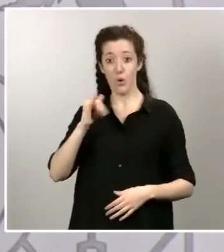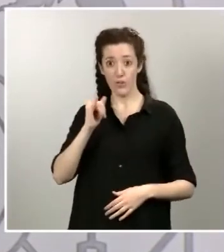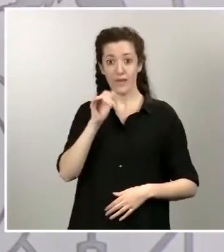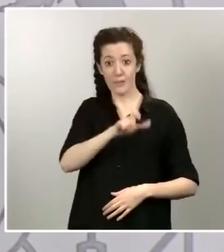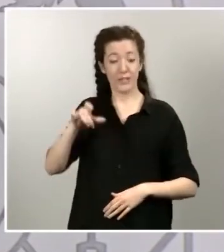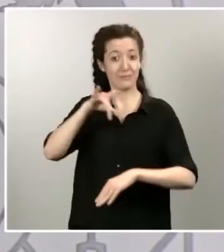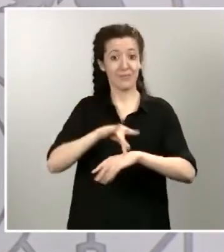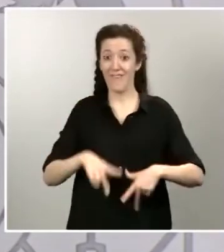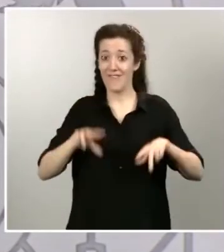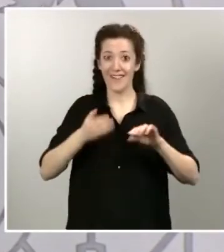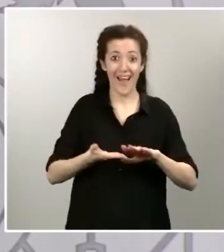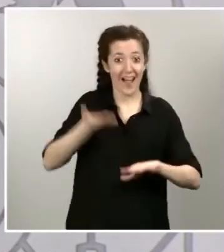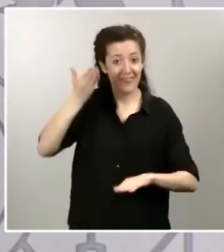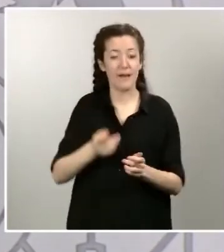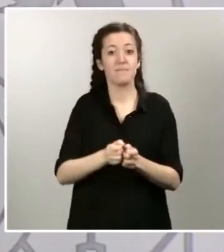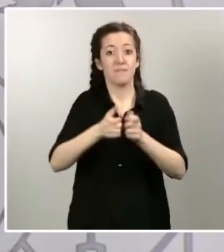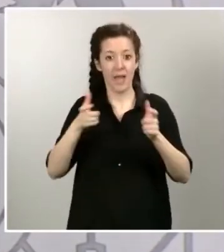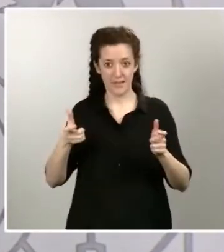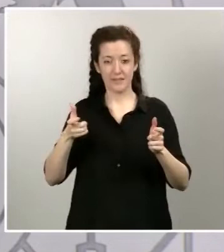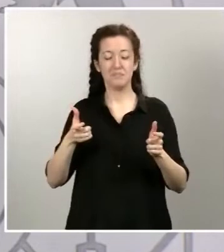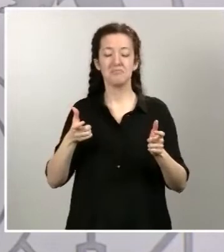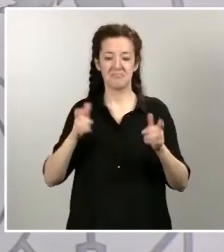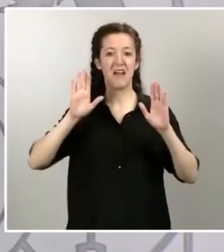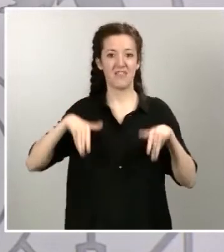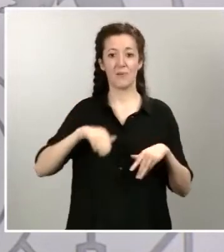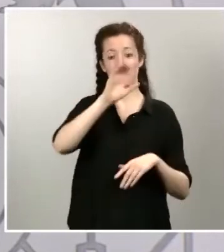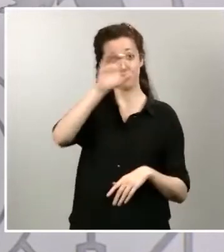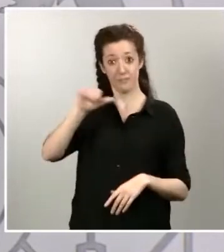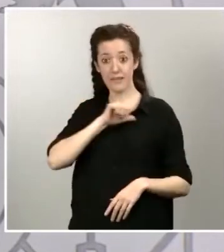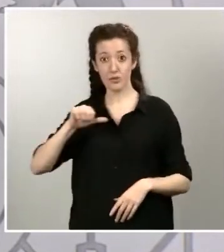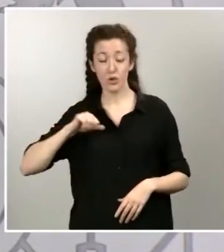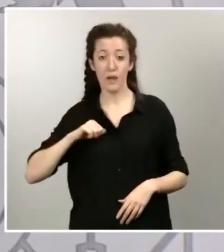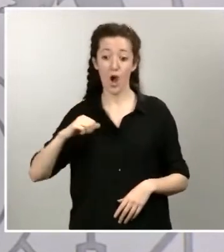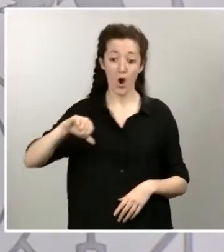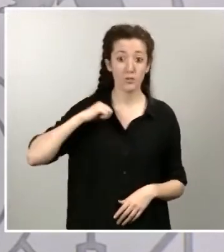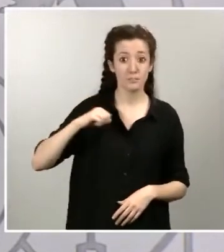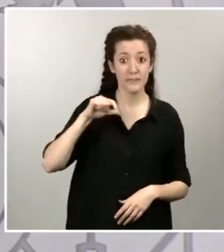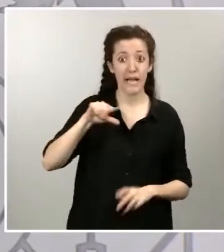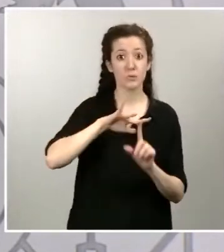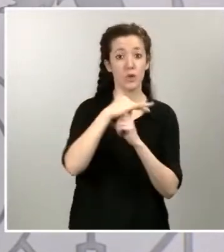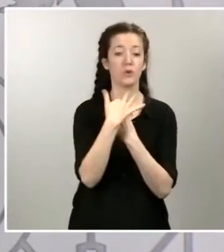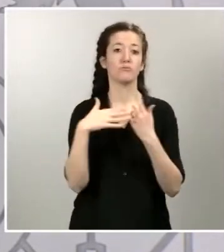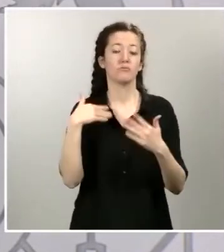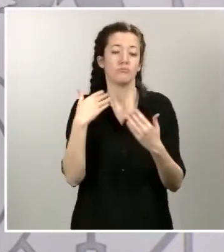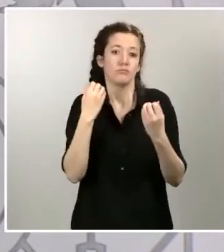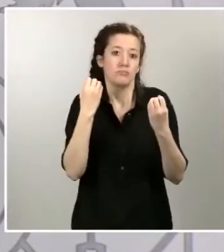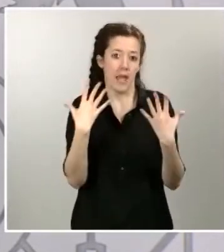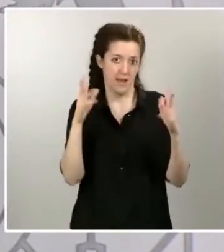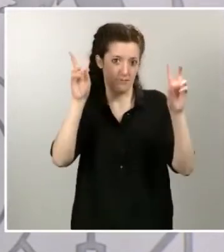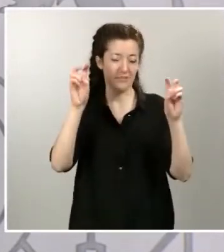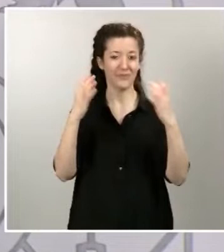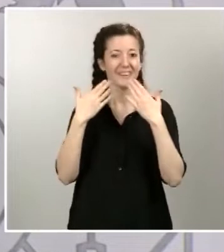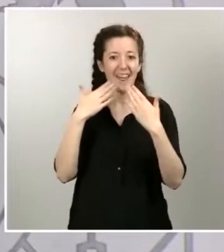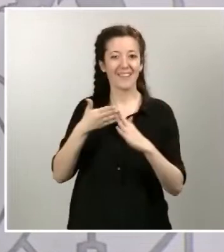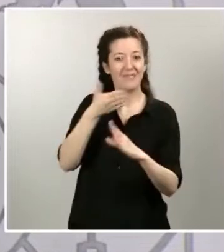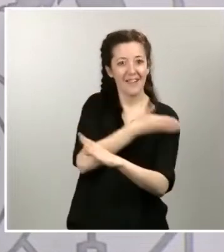ocupación de UCIs que, por ahora, las comunidades autónomas han podido solventar con la extensión de camas que implementaron para dar respuesta a la